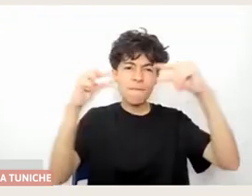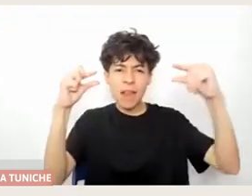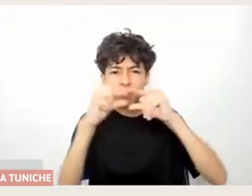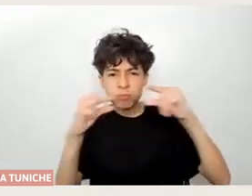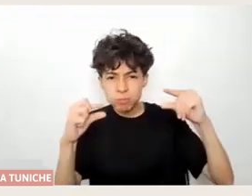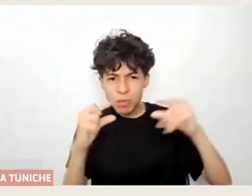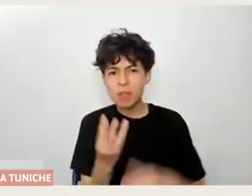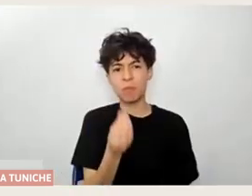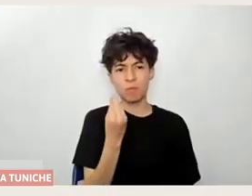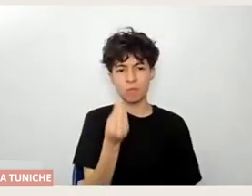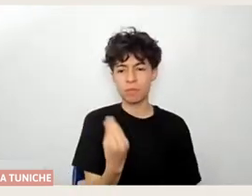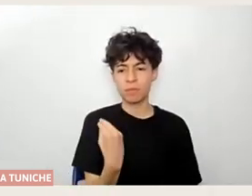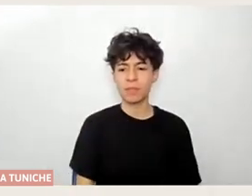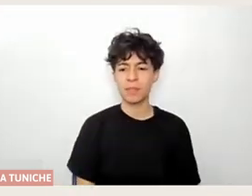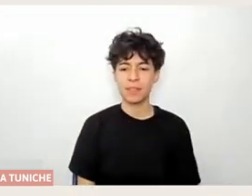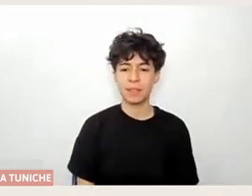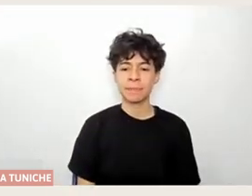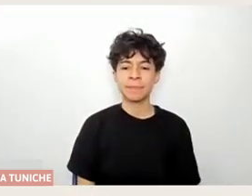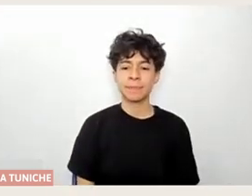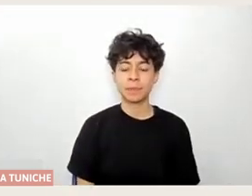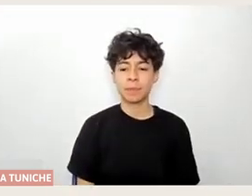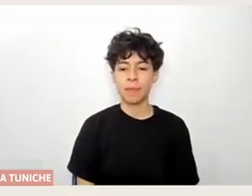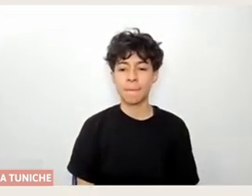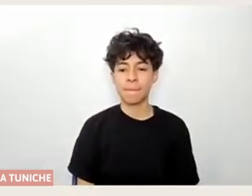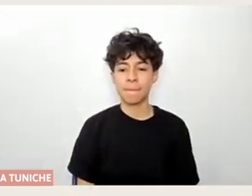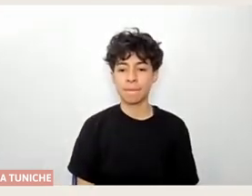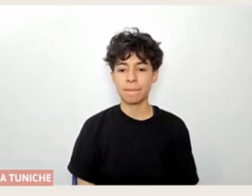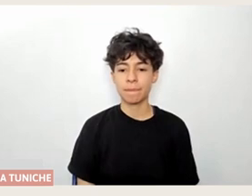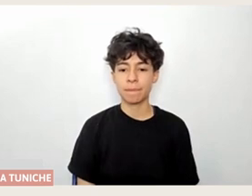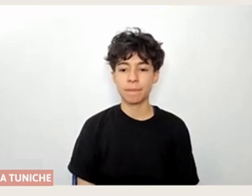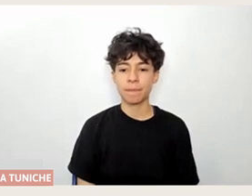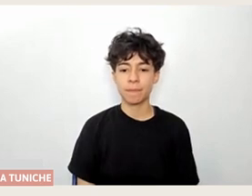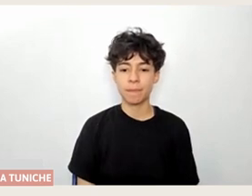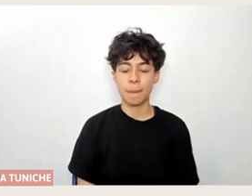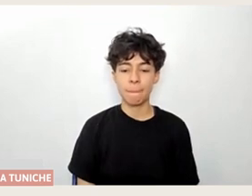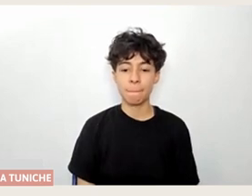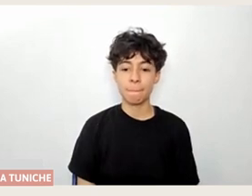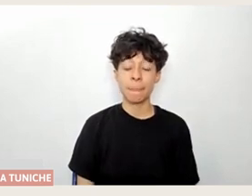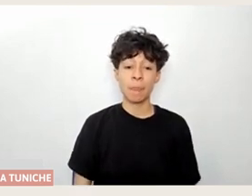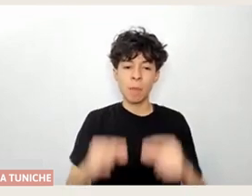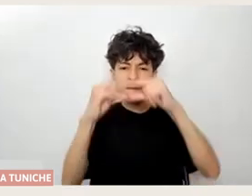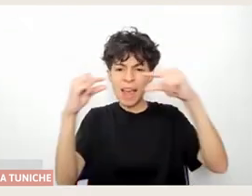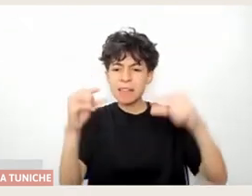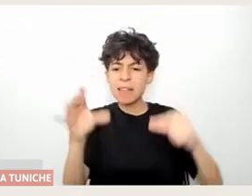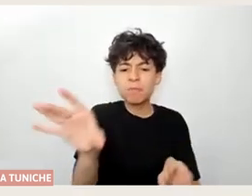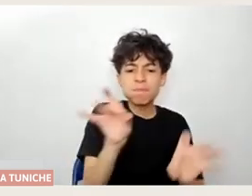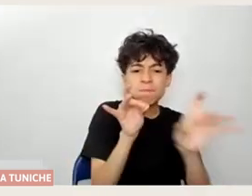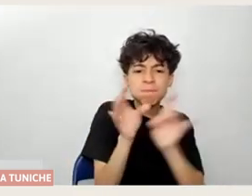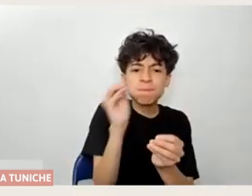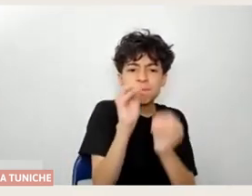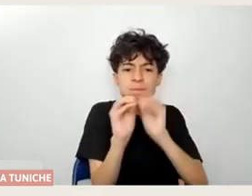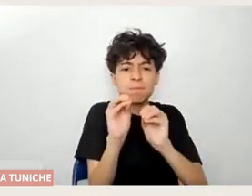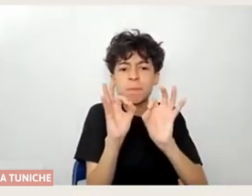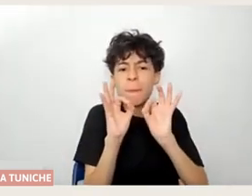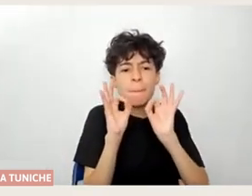las encontré súper precisas. Me gustaron harto, me gustó mucho la elección de las frases que hicieron. Y la